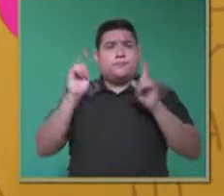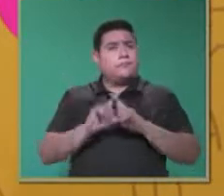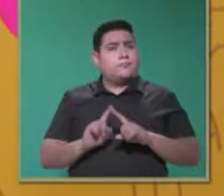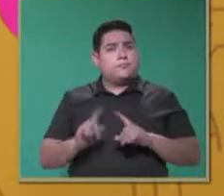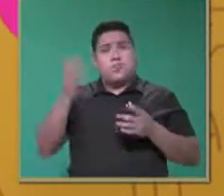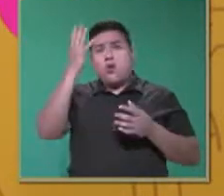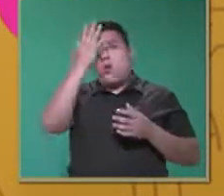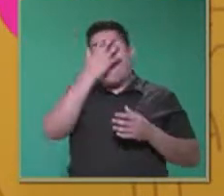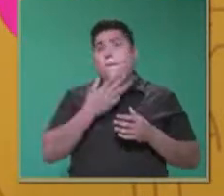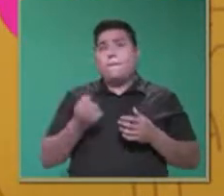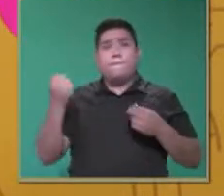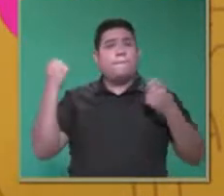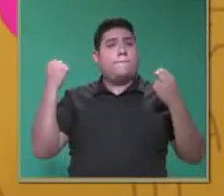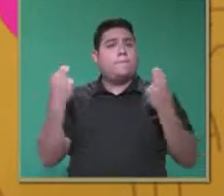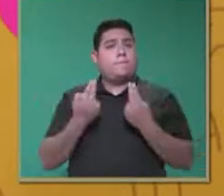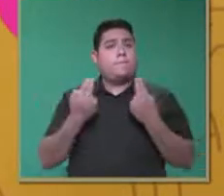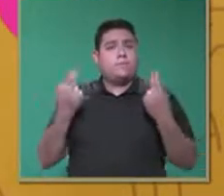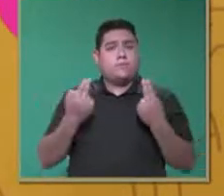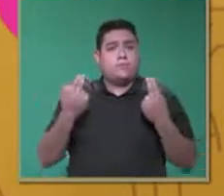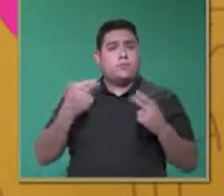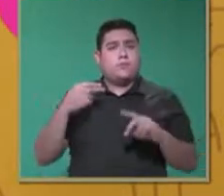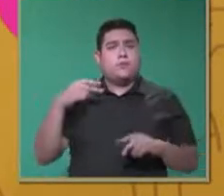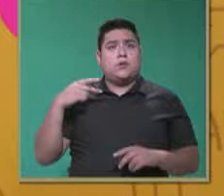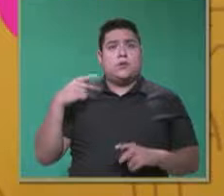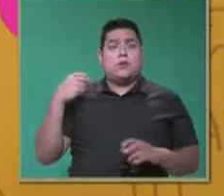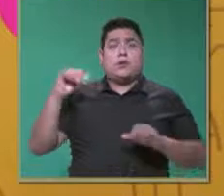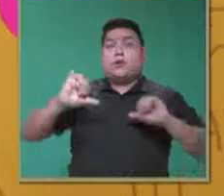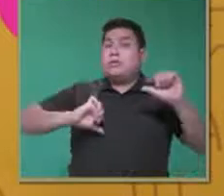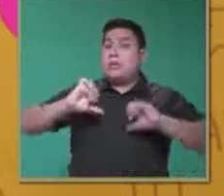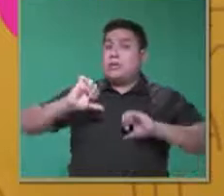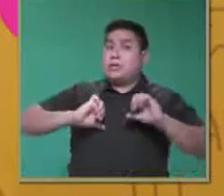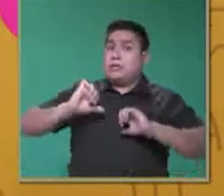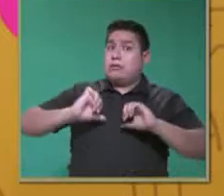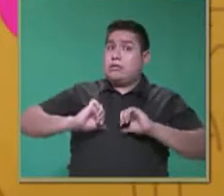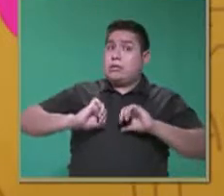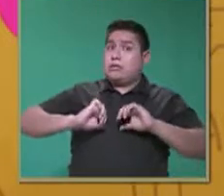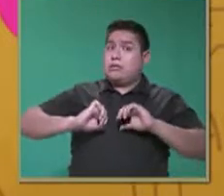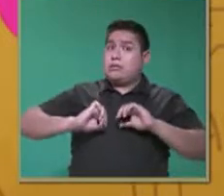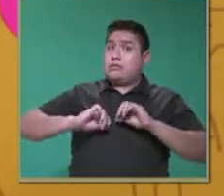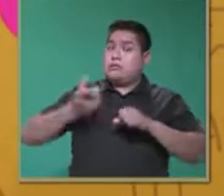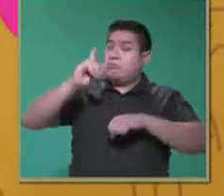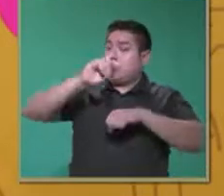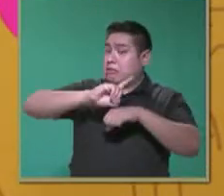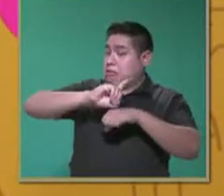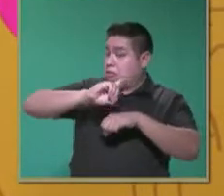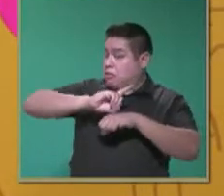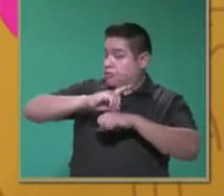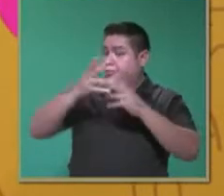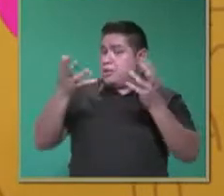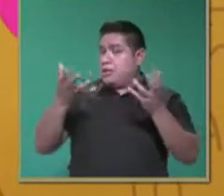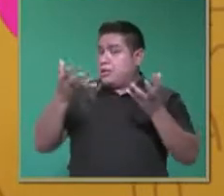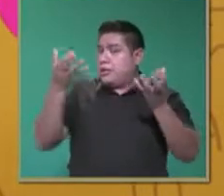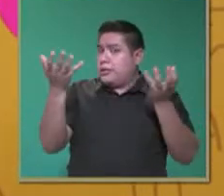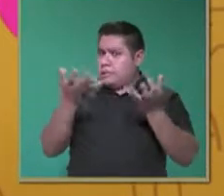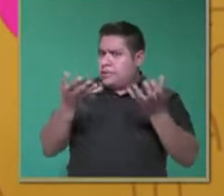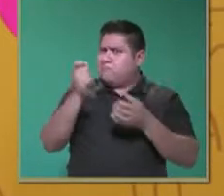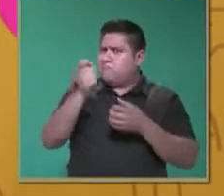esas habilidades necesarias para alcanzar sus actividades funcionales. ¿Qué es una actividad